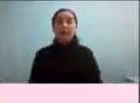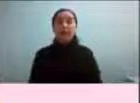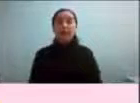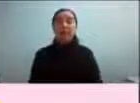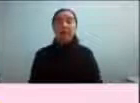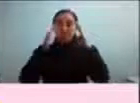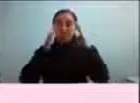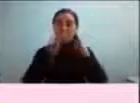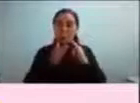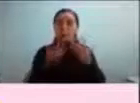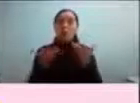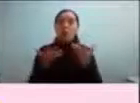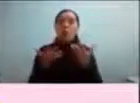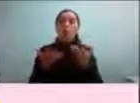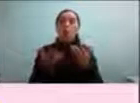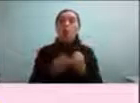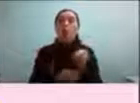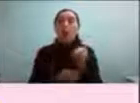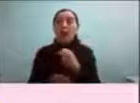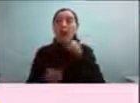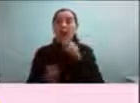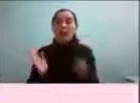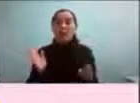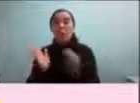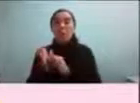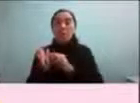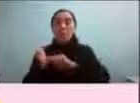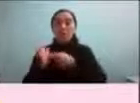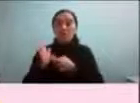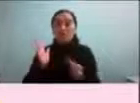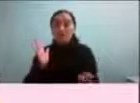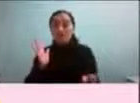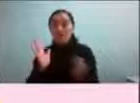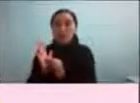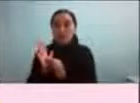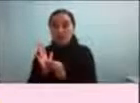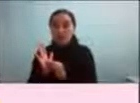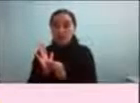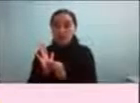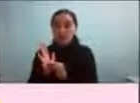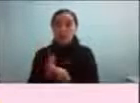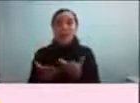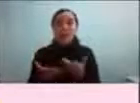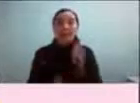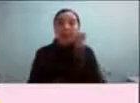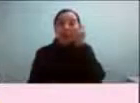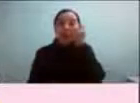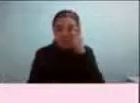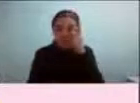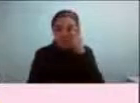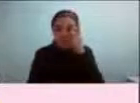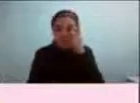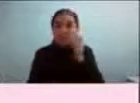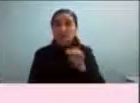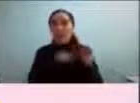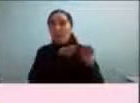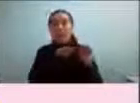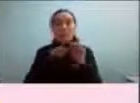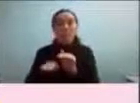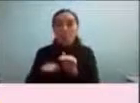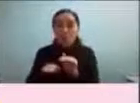pero lo más importante y lo que más necesitamos es la comprensión y el apoyo de nuestro entorno